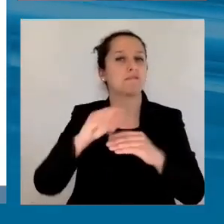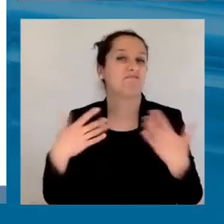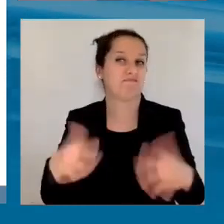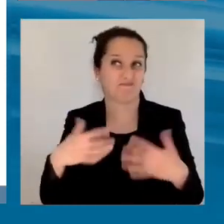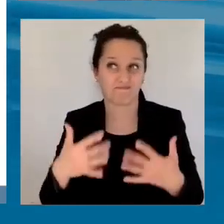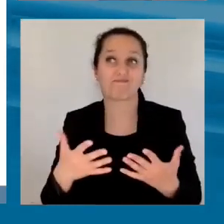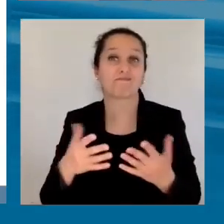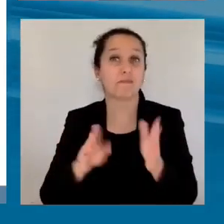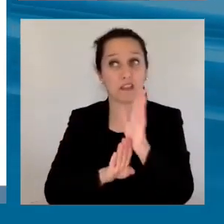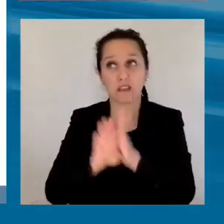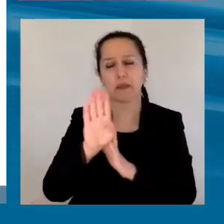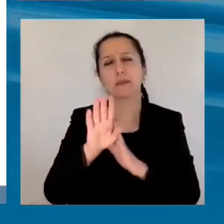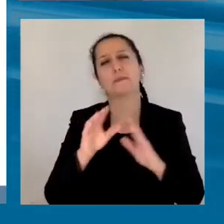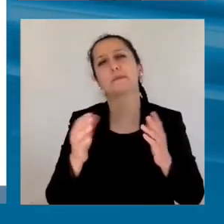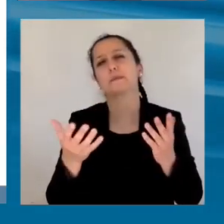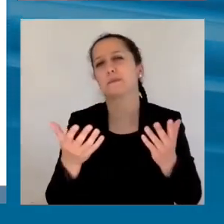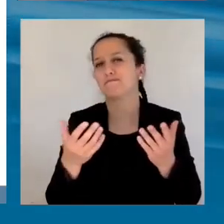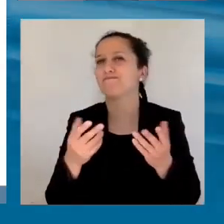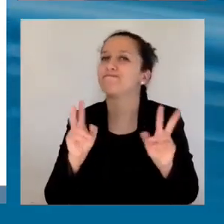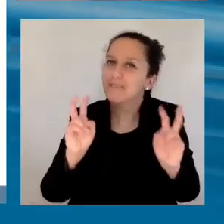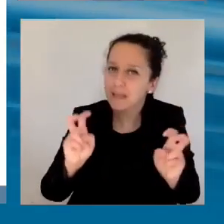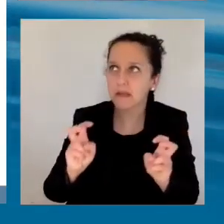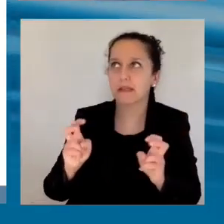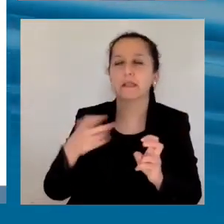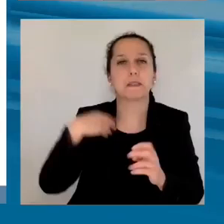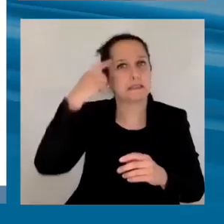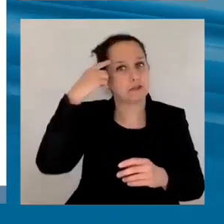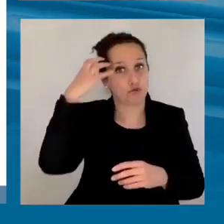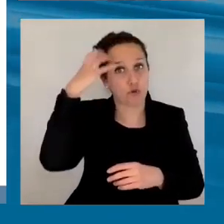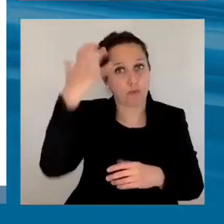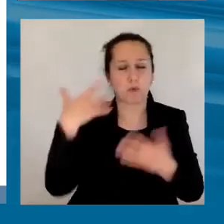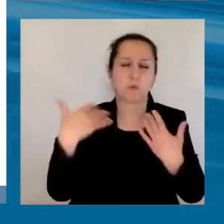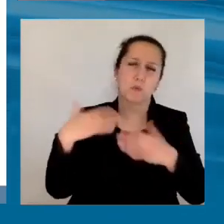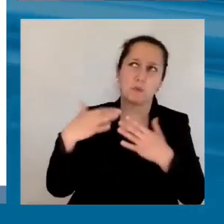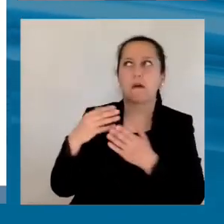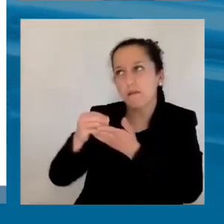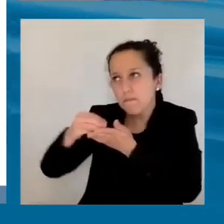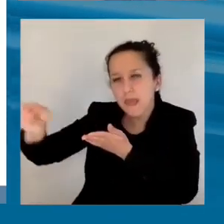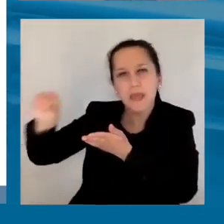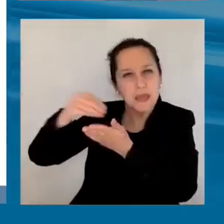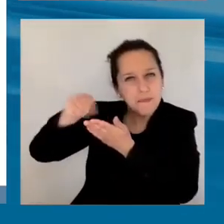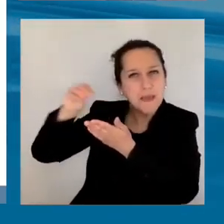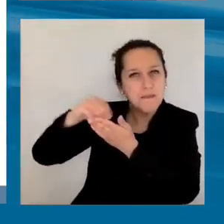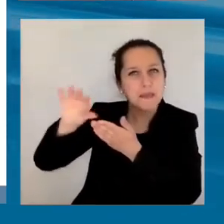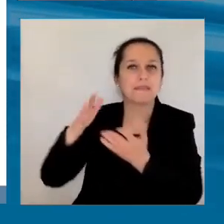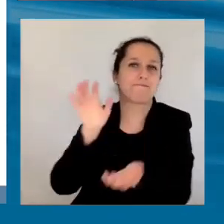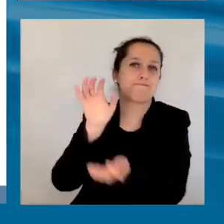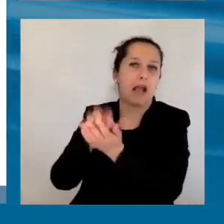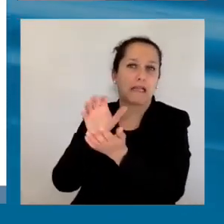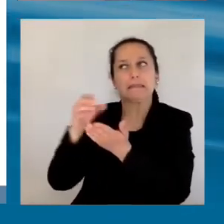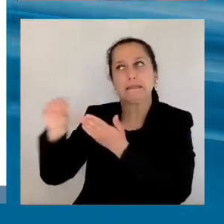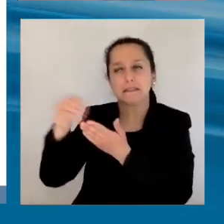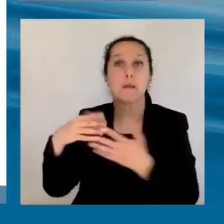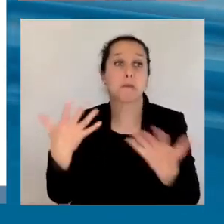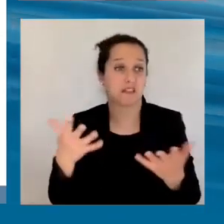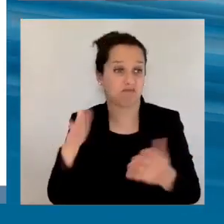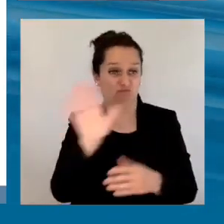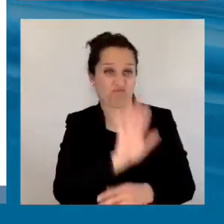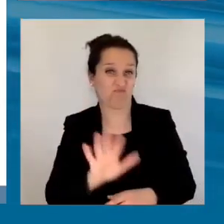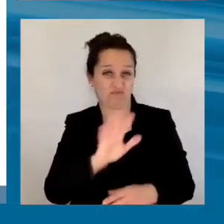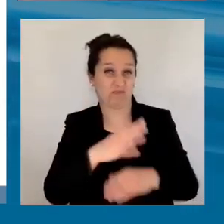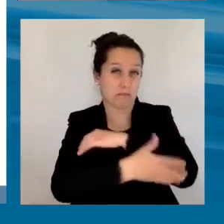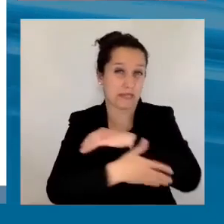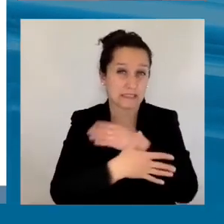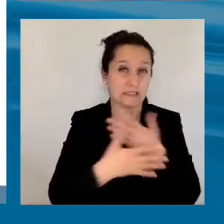que no es solo el estrés de tener la deuda, que es pensando en el sector financiero, sino pensando en el país, que si en vez de estar